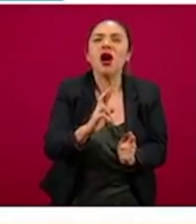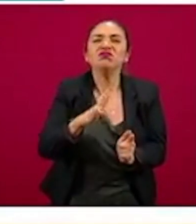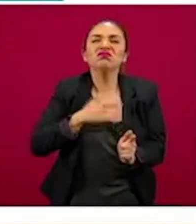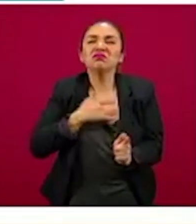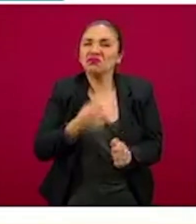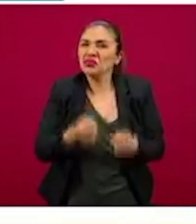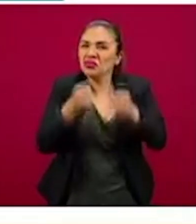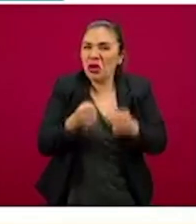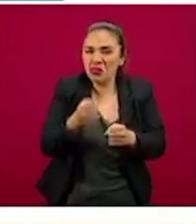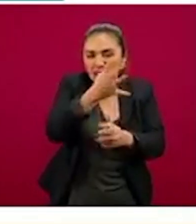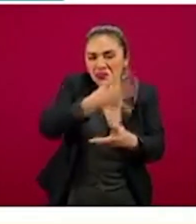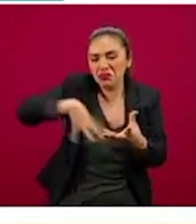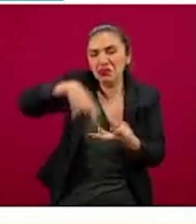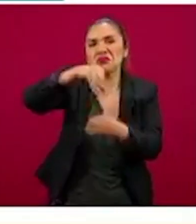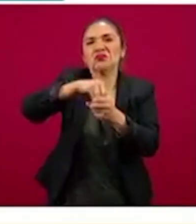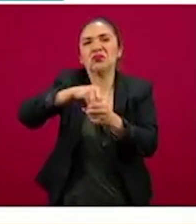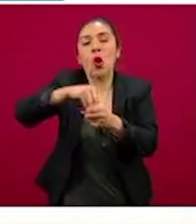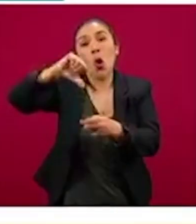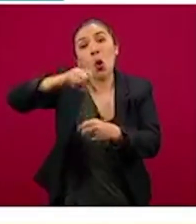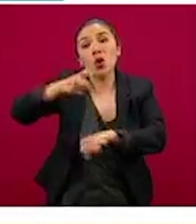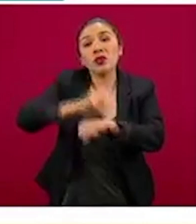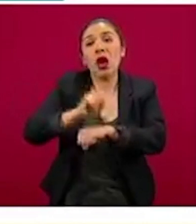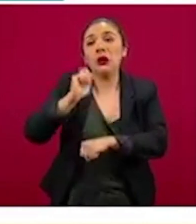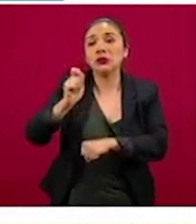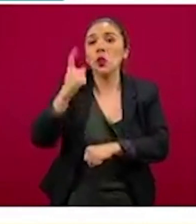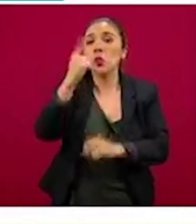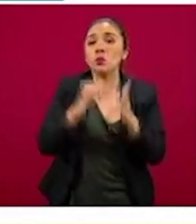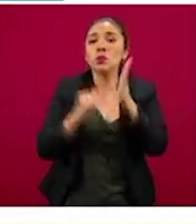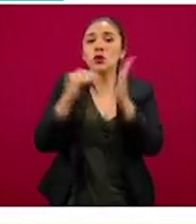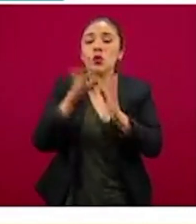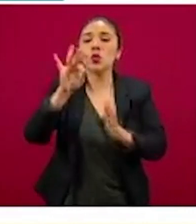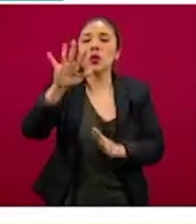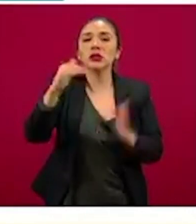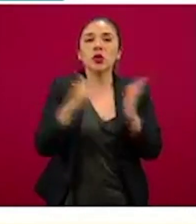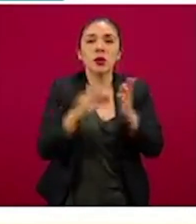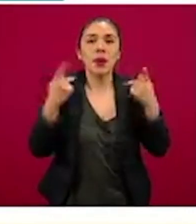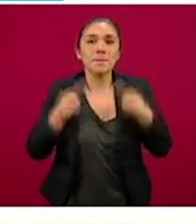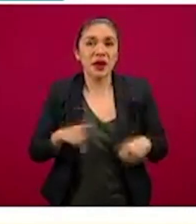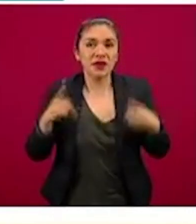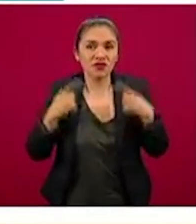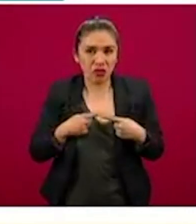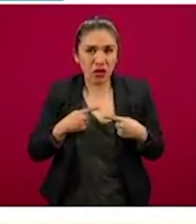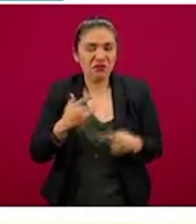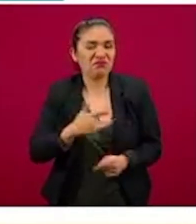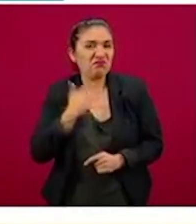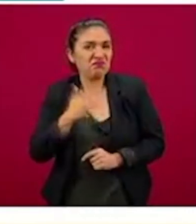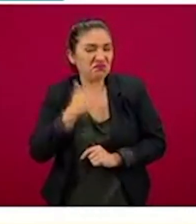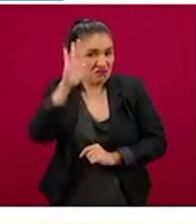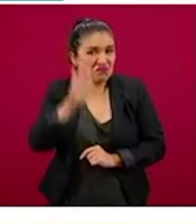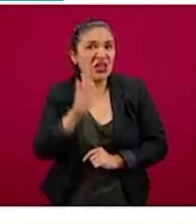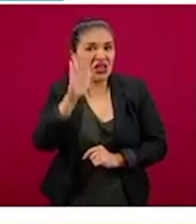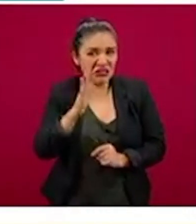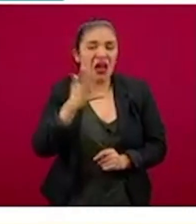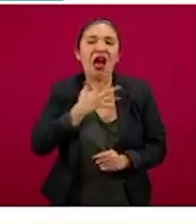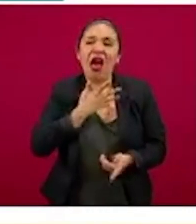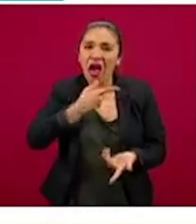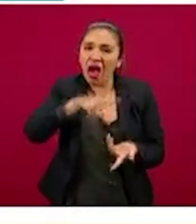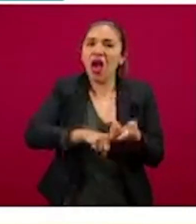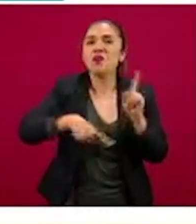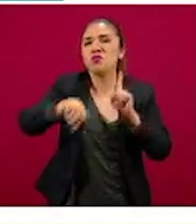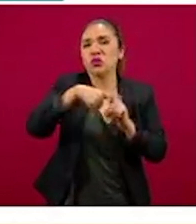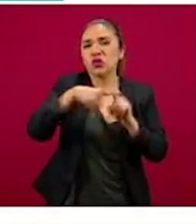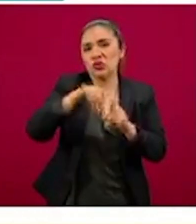pendiente su clasificación y para el día de hoy son más de un millón 45 mil, ya casos que estimamos son COVID-19